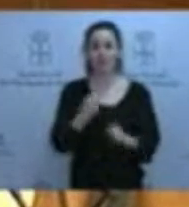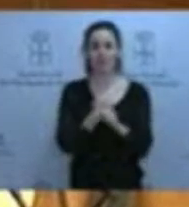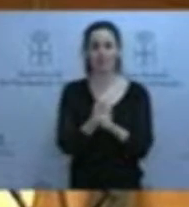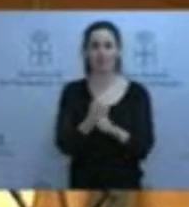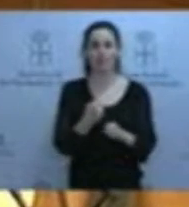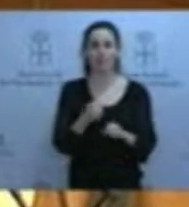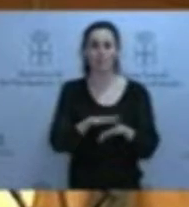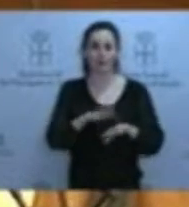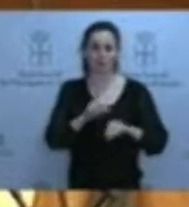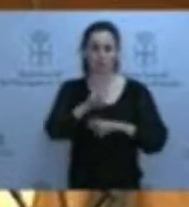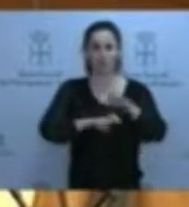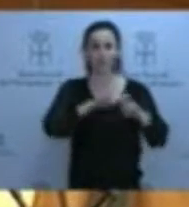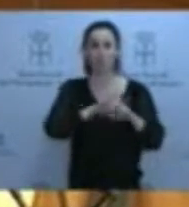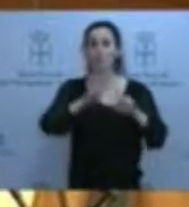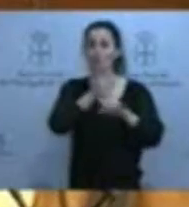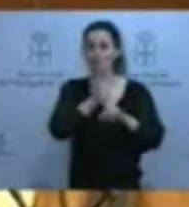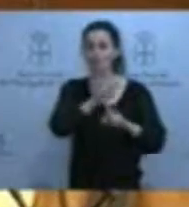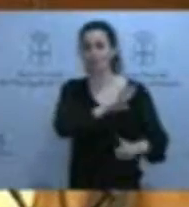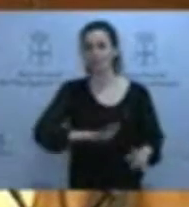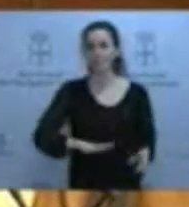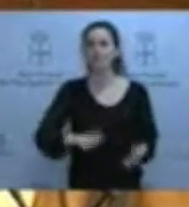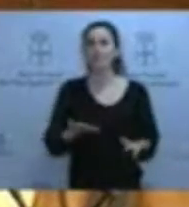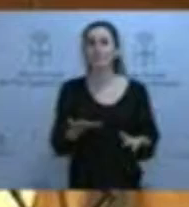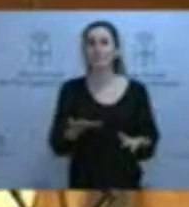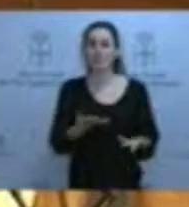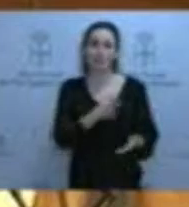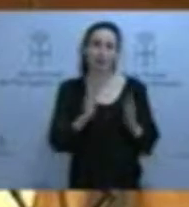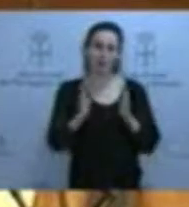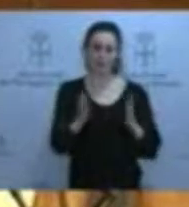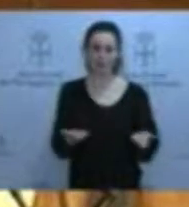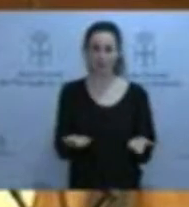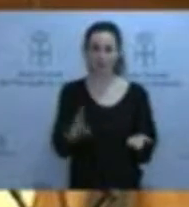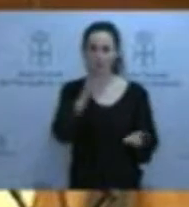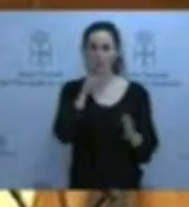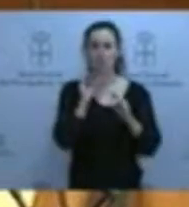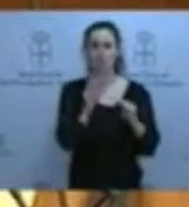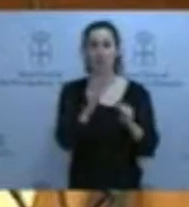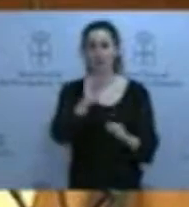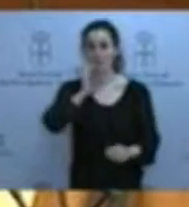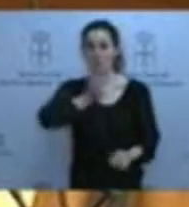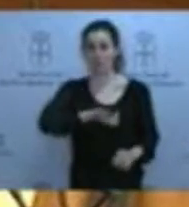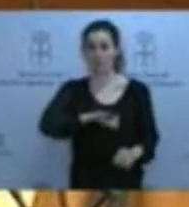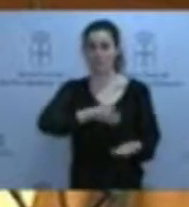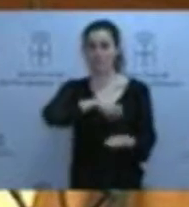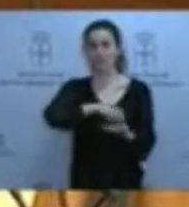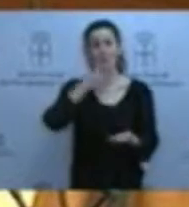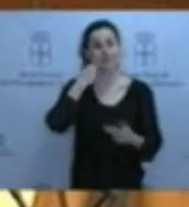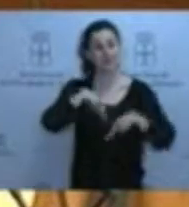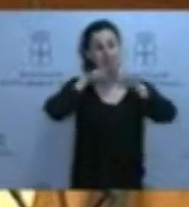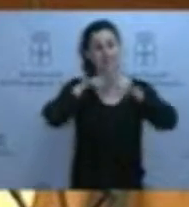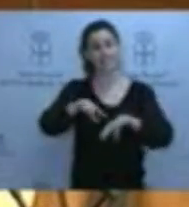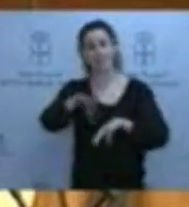en la búsqueda de una solución temporal, una solución transitoria el ayuntamiento ha quedado en analizar posibles